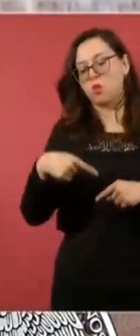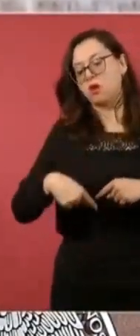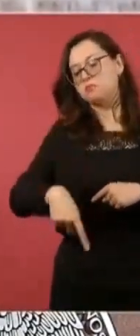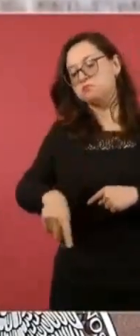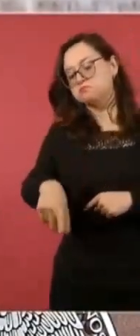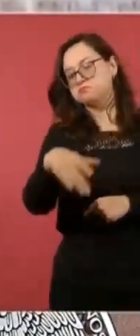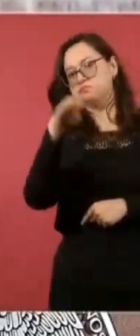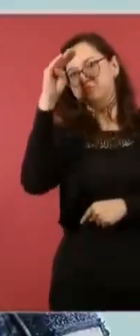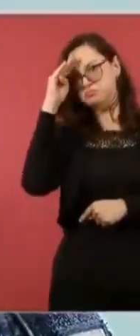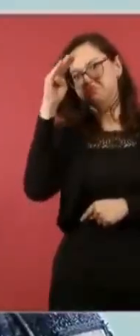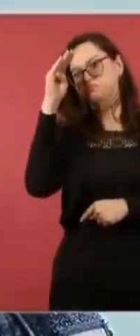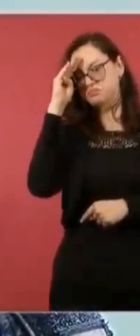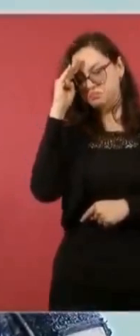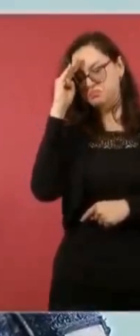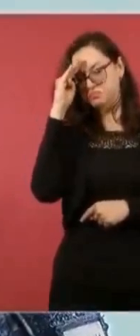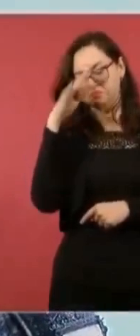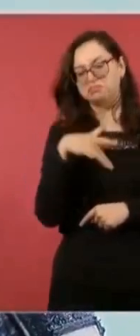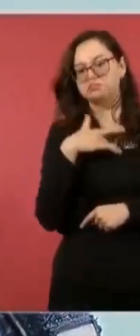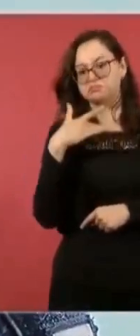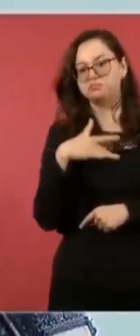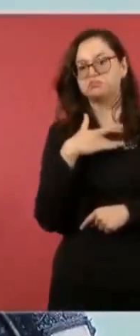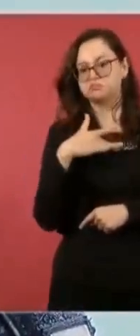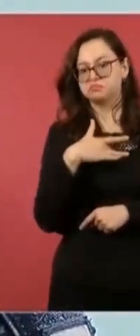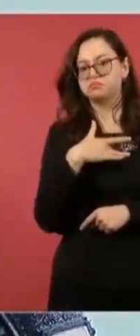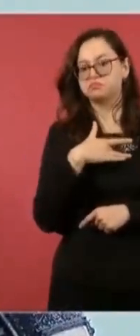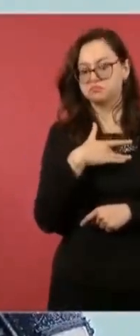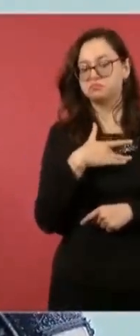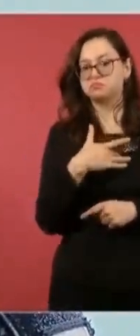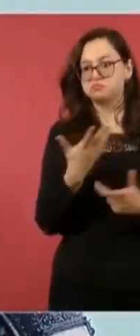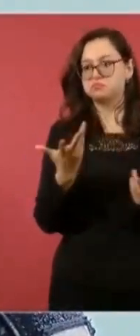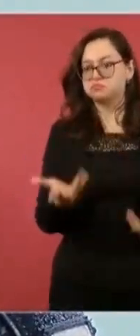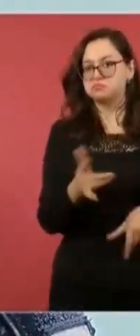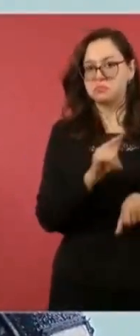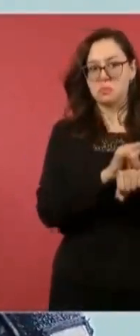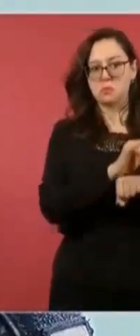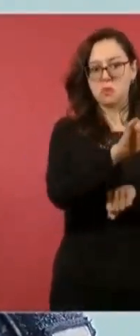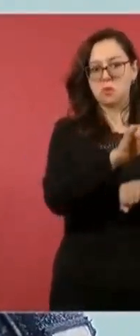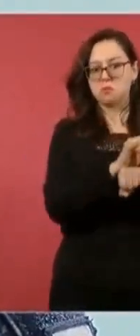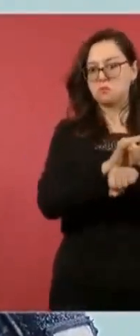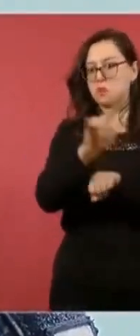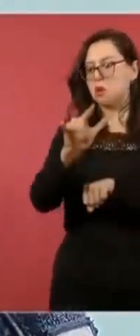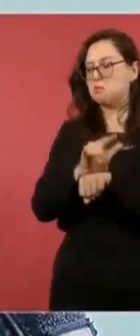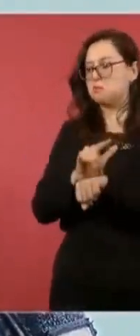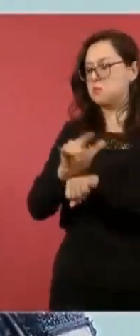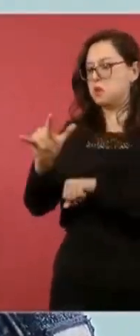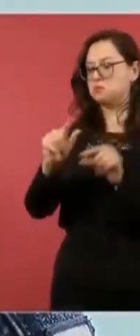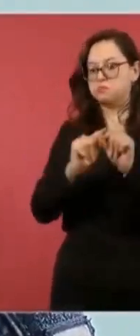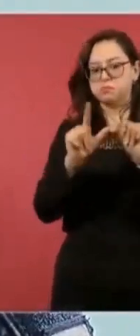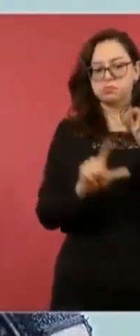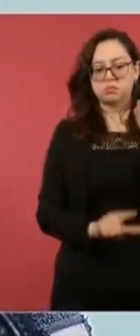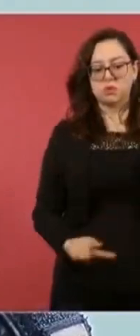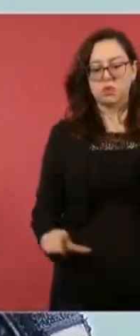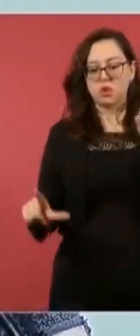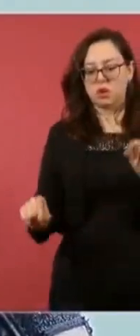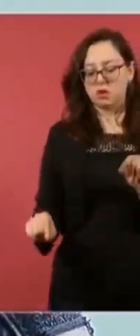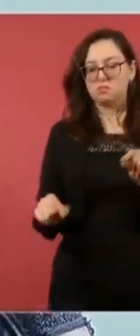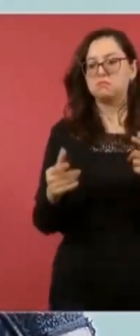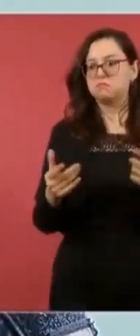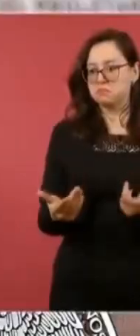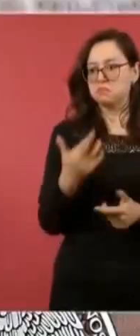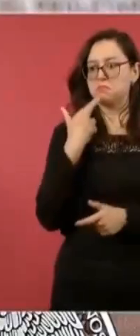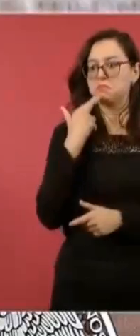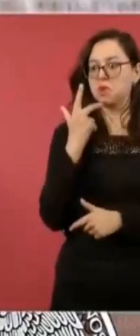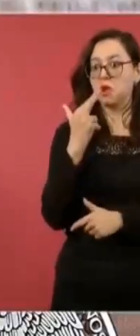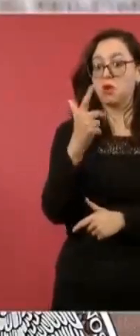de Mexicana, que permitirán fortalecer la conectividad nacional y expansión a 11 destinos internacionales.